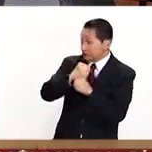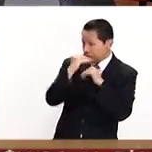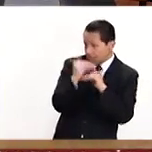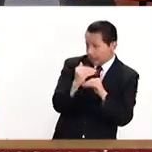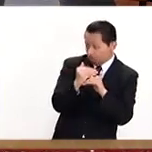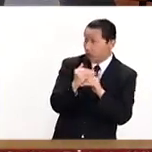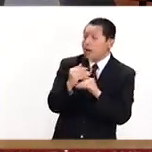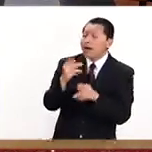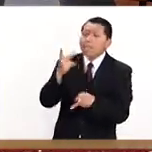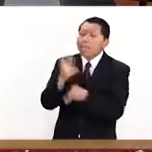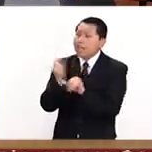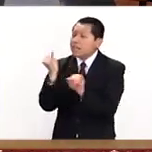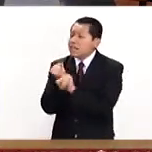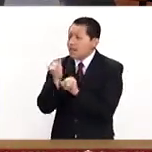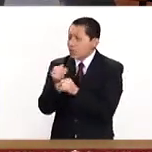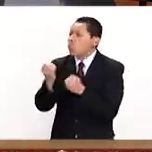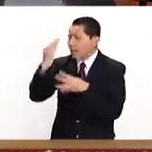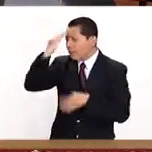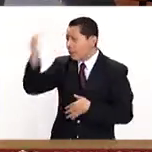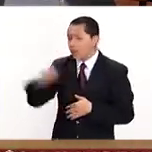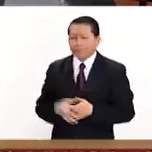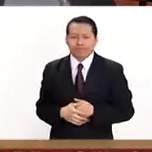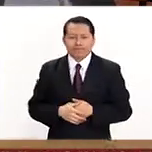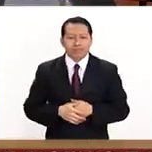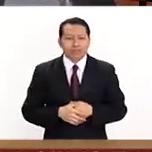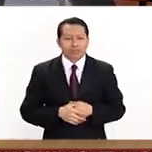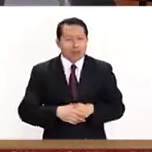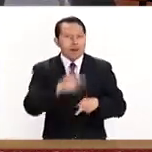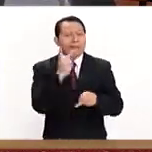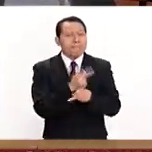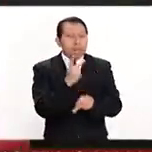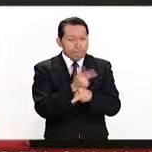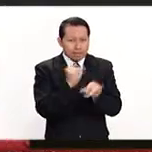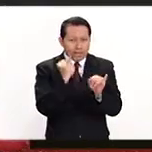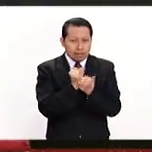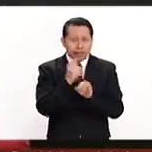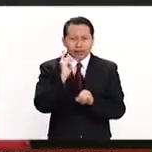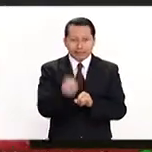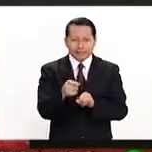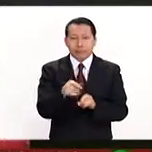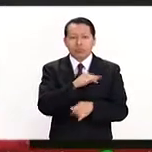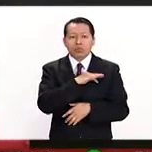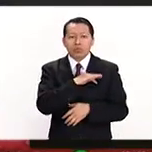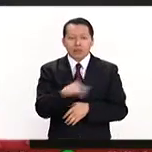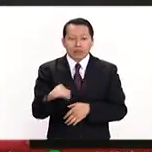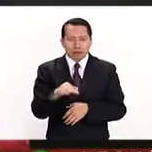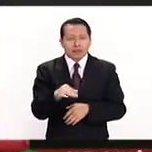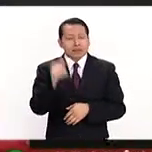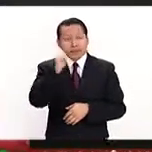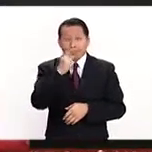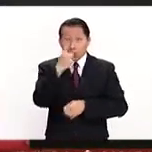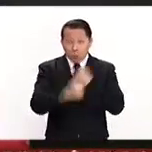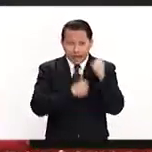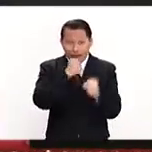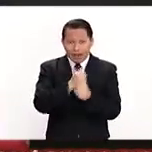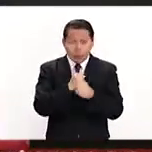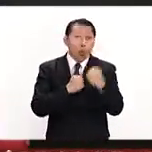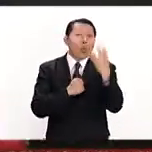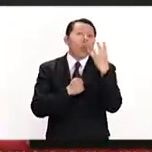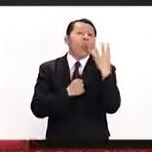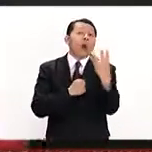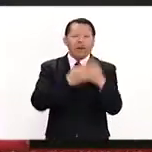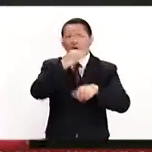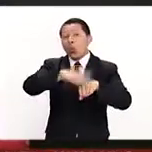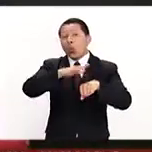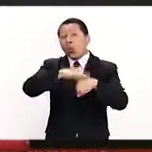es este, estos términos? La prepa en línea es el único servicio educativo que tiene cuatro convocatorias al año, regularmente